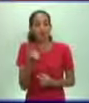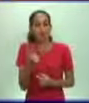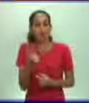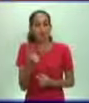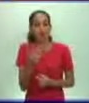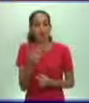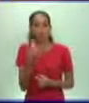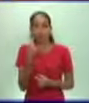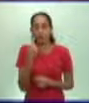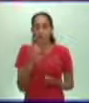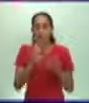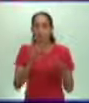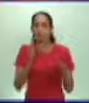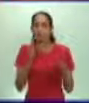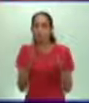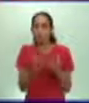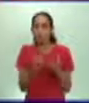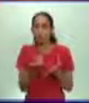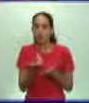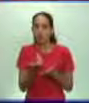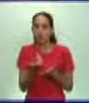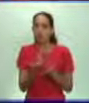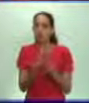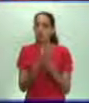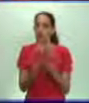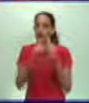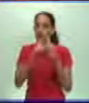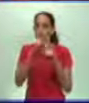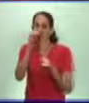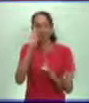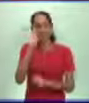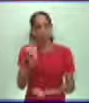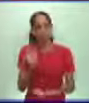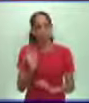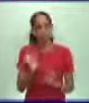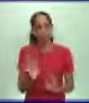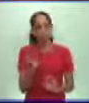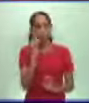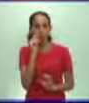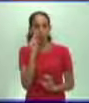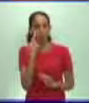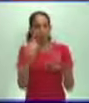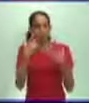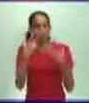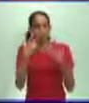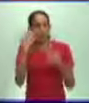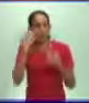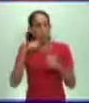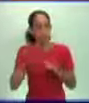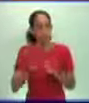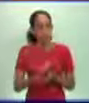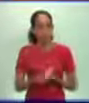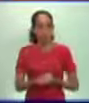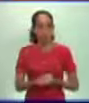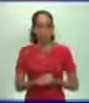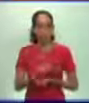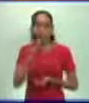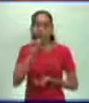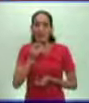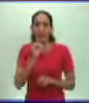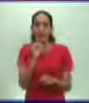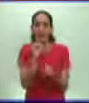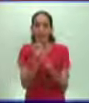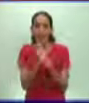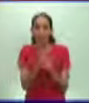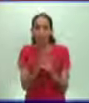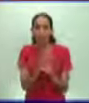en cuanto al sentido que tiene hasta ese momento el mundo. Y esas relaciones van a ser importantes. Por tanto, muchachos, ya va a comenzar la Iglesia